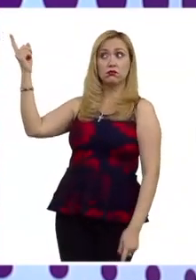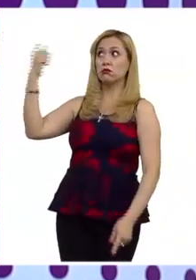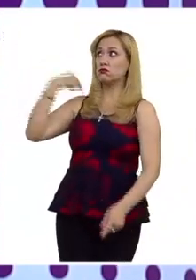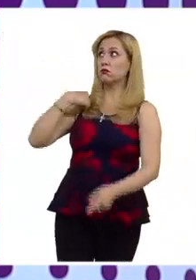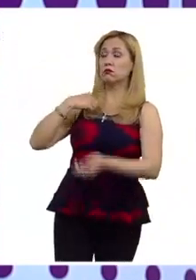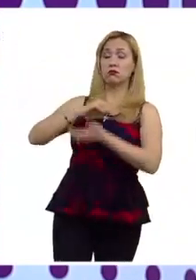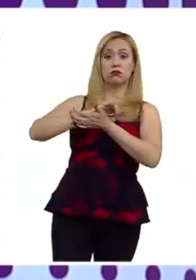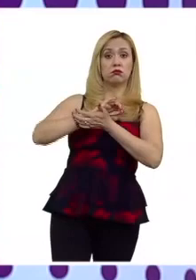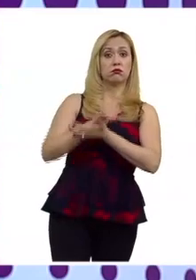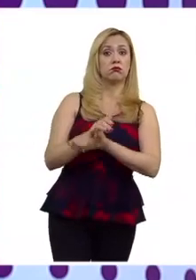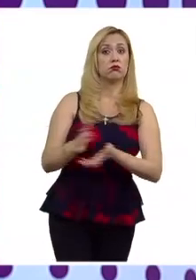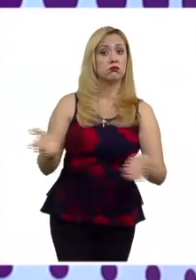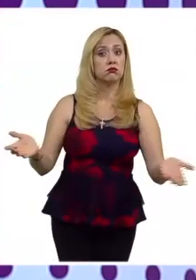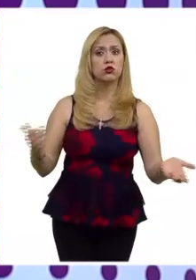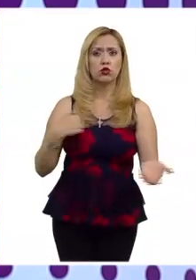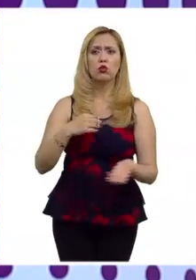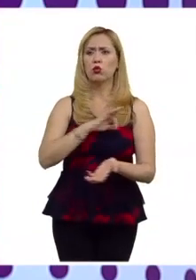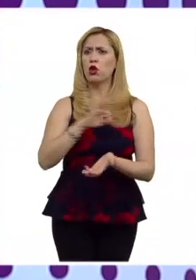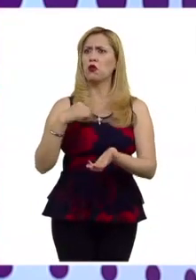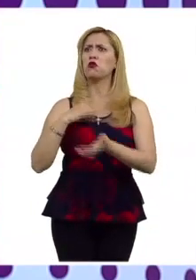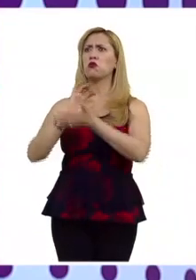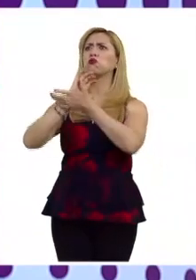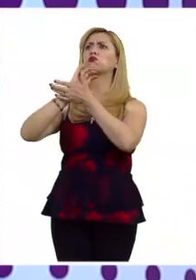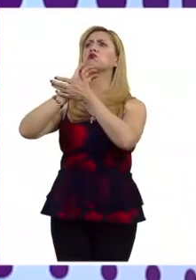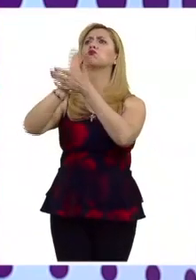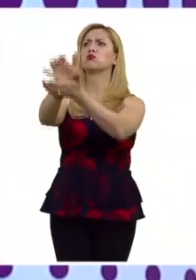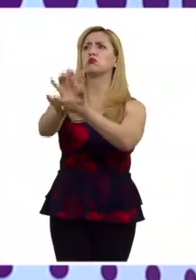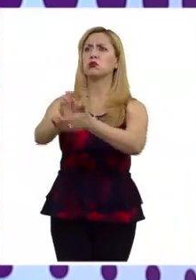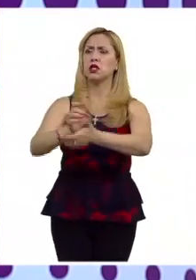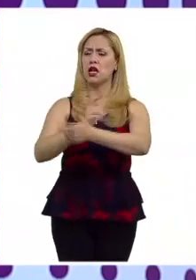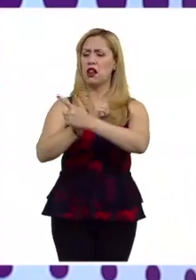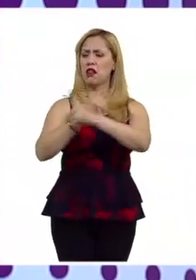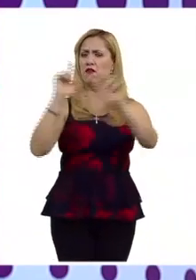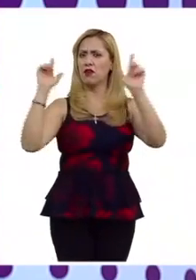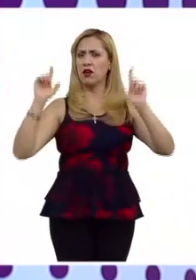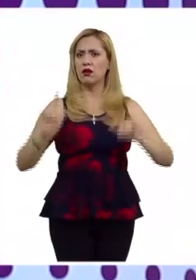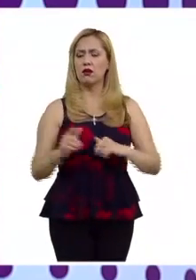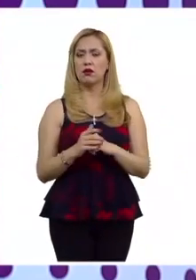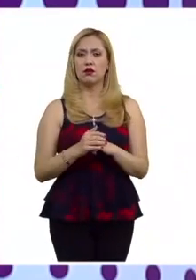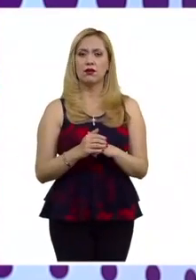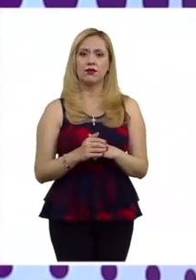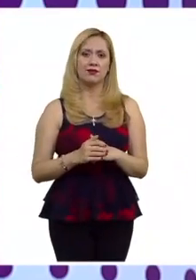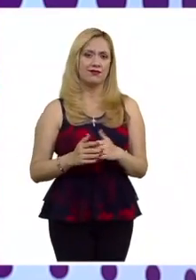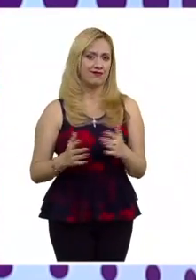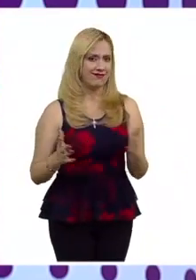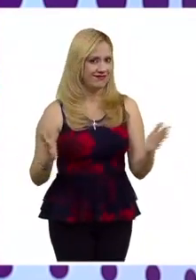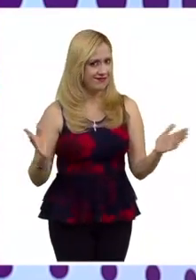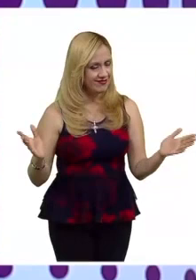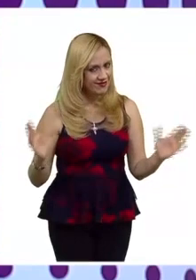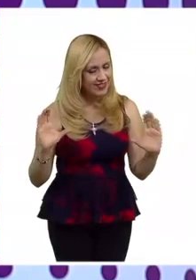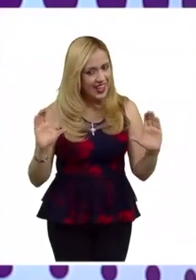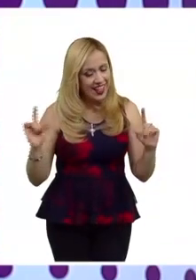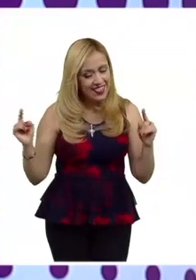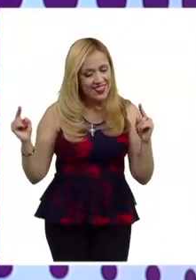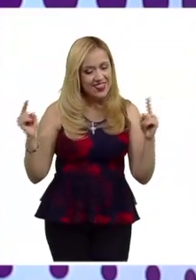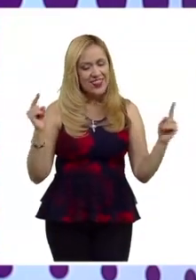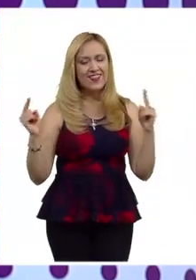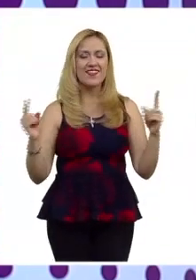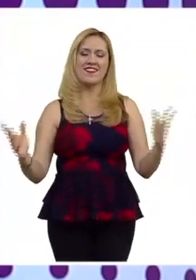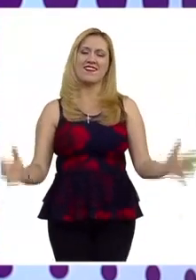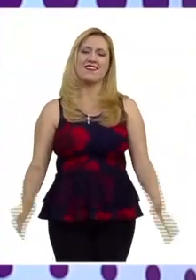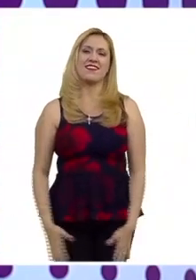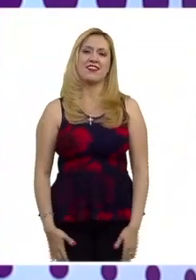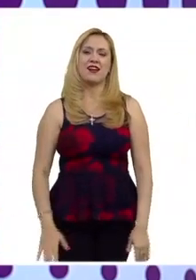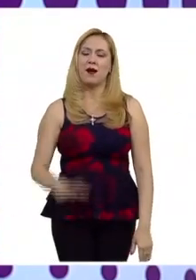a discriminar libremente o sea mi derecho a discriminar pues ahí es donde está esta discusión y otro punto que